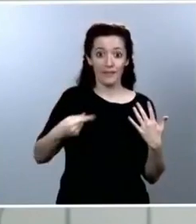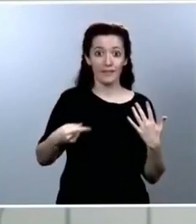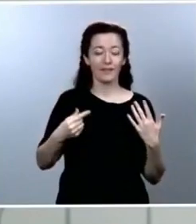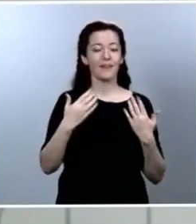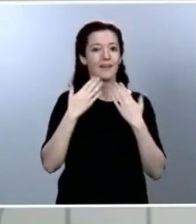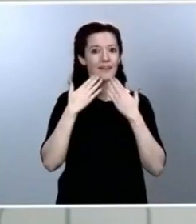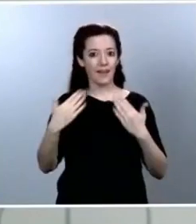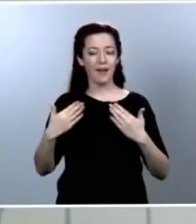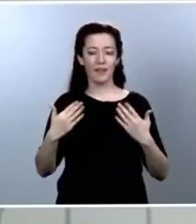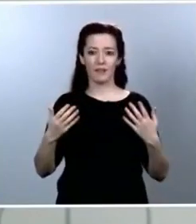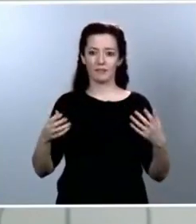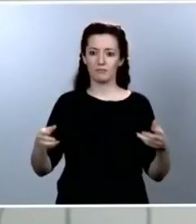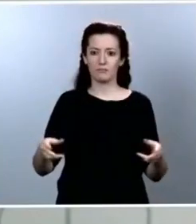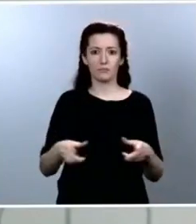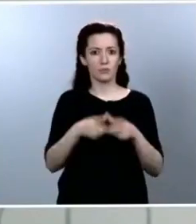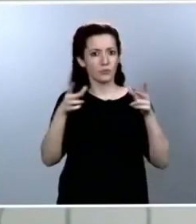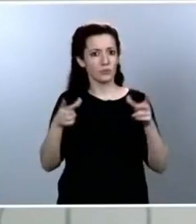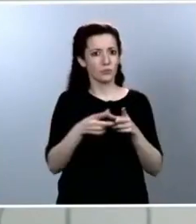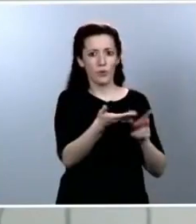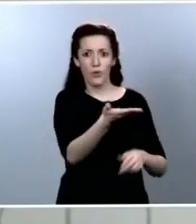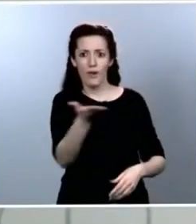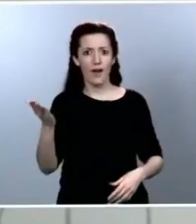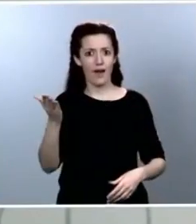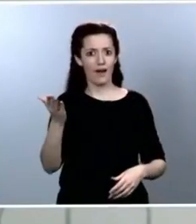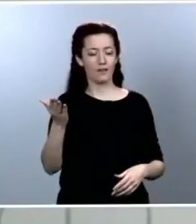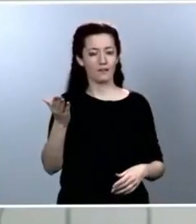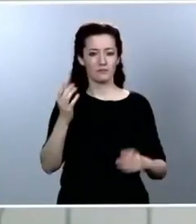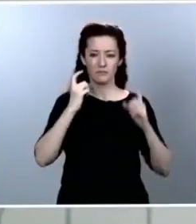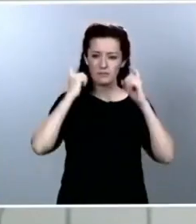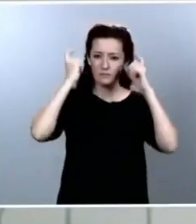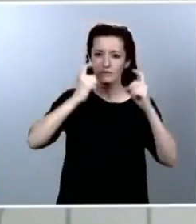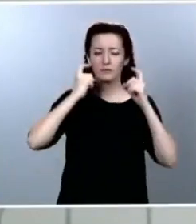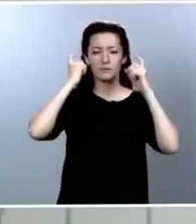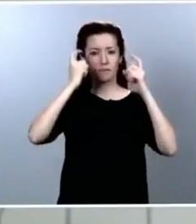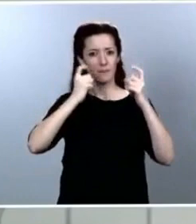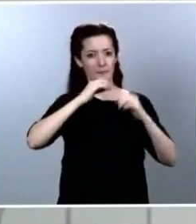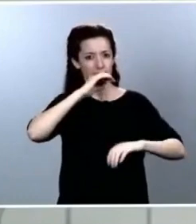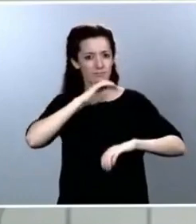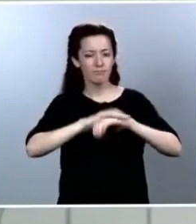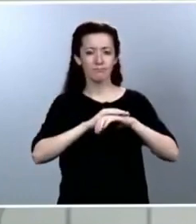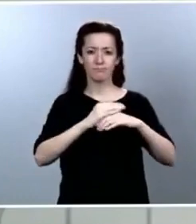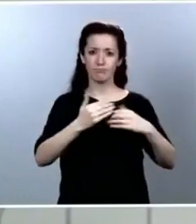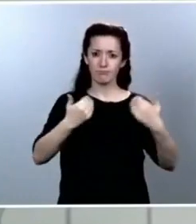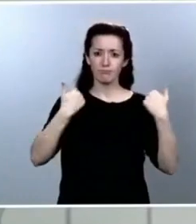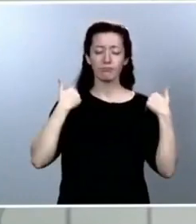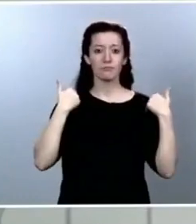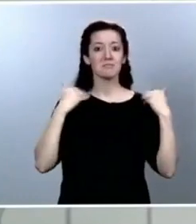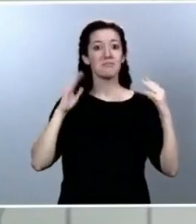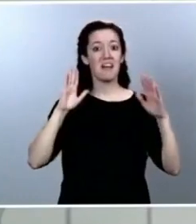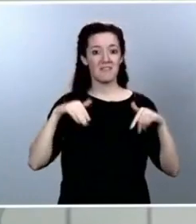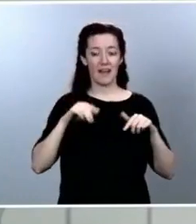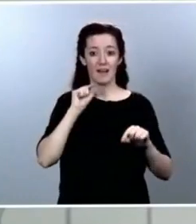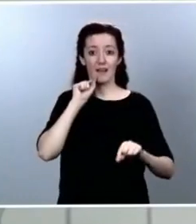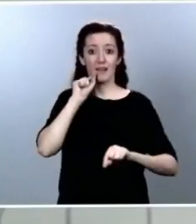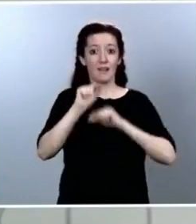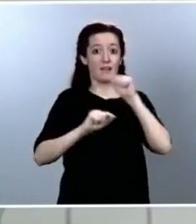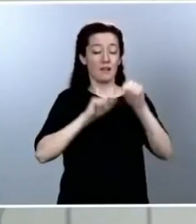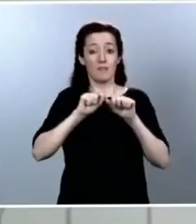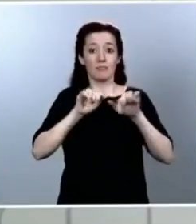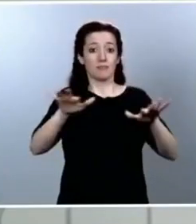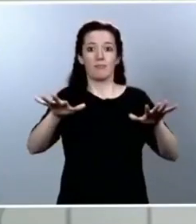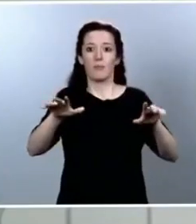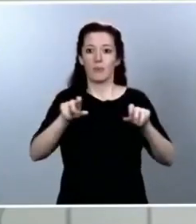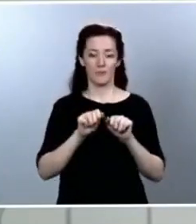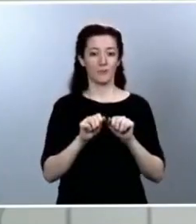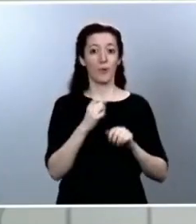del conjunto de la ciudadanía española, el aumento de contagios diario se ha reducido al 1,5%. Es decir,